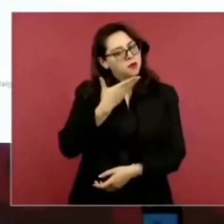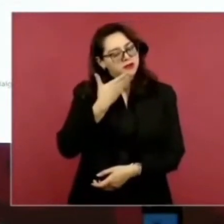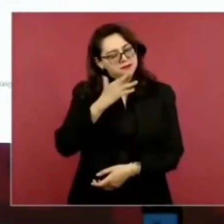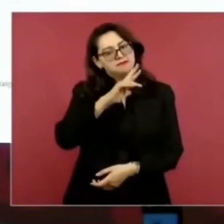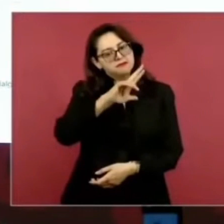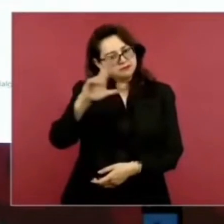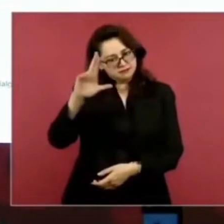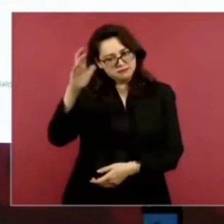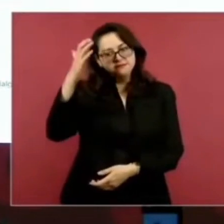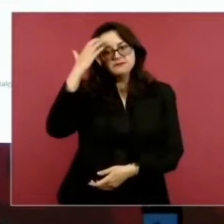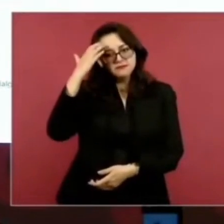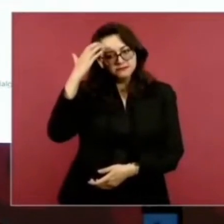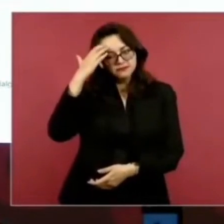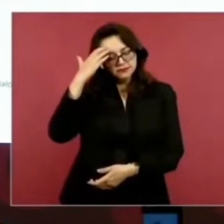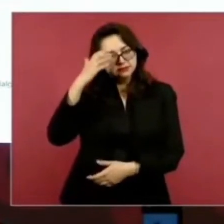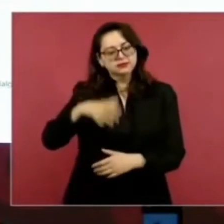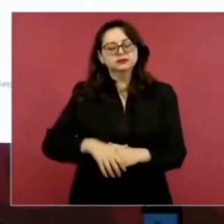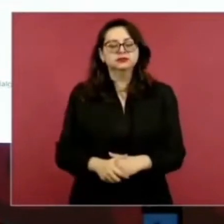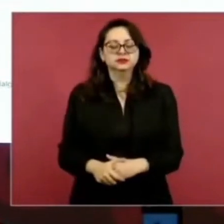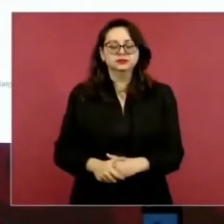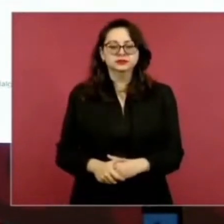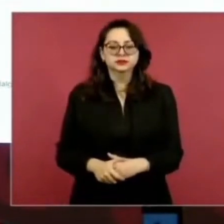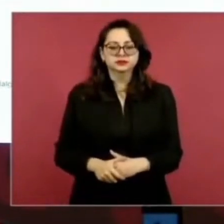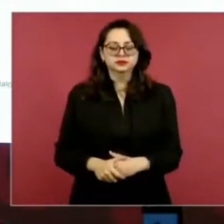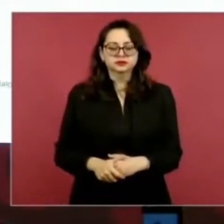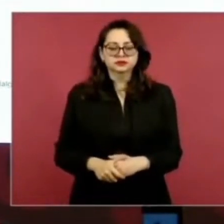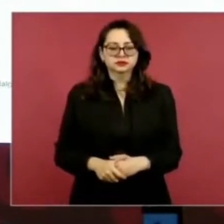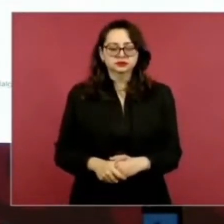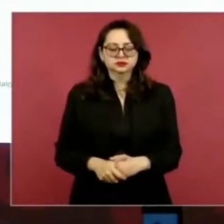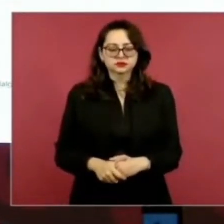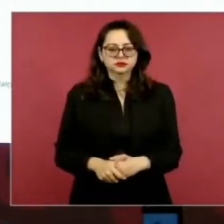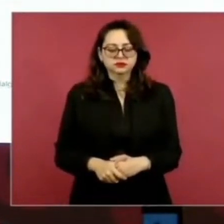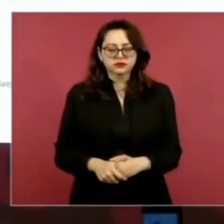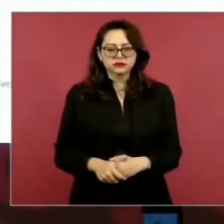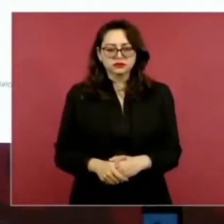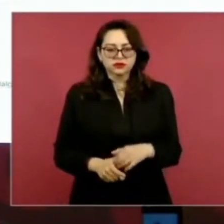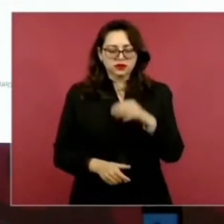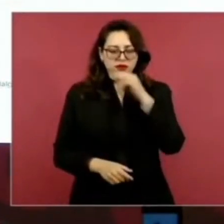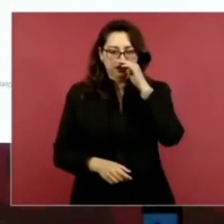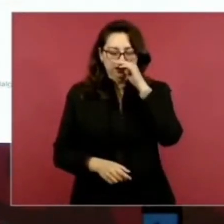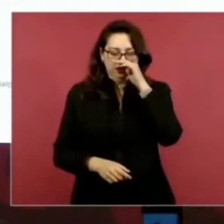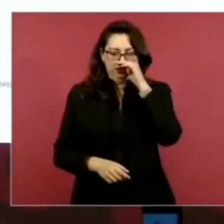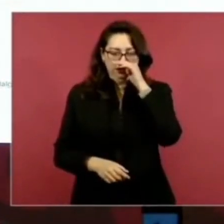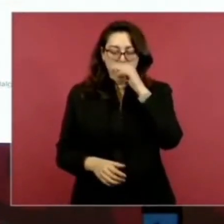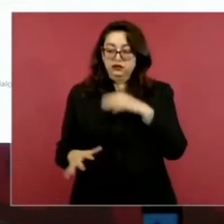por cuestiones de seguridad nacional,